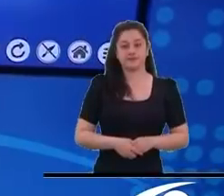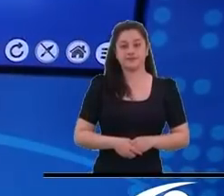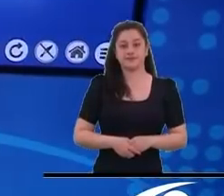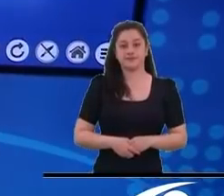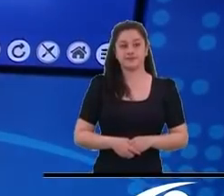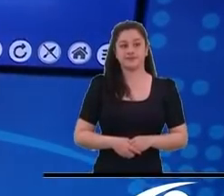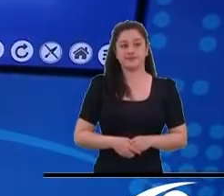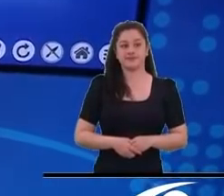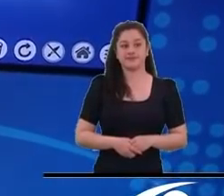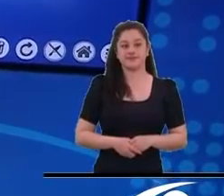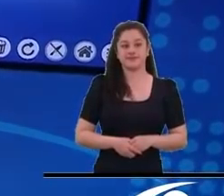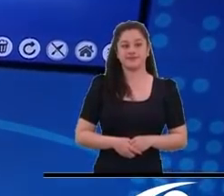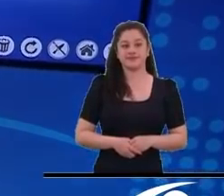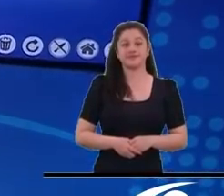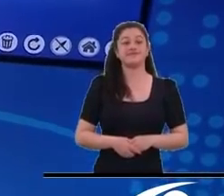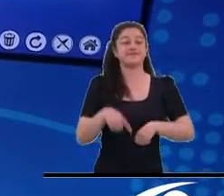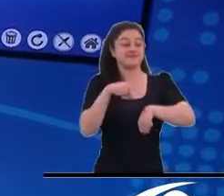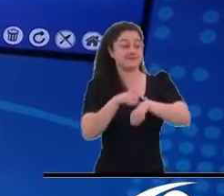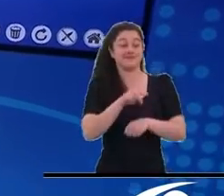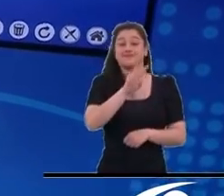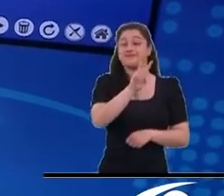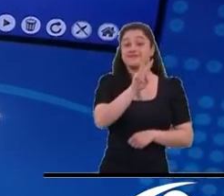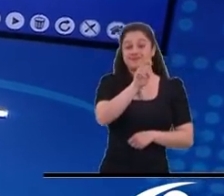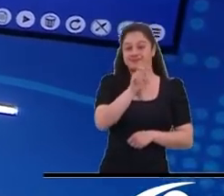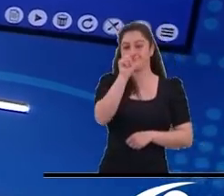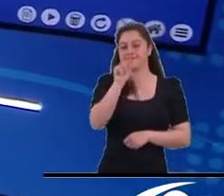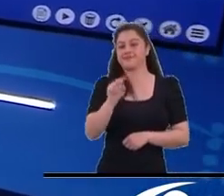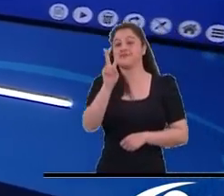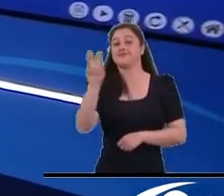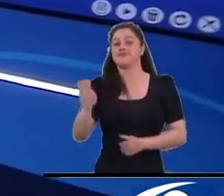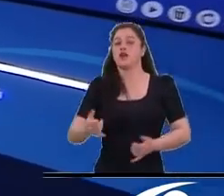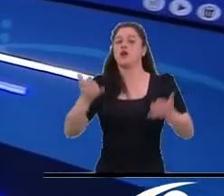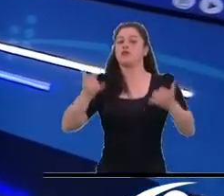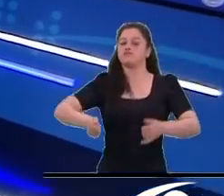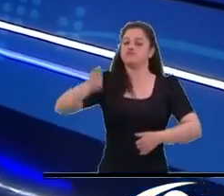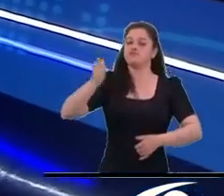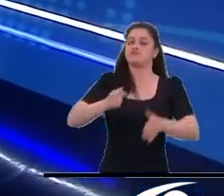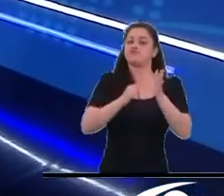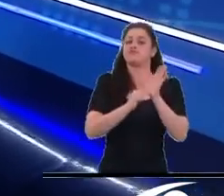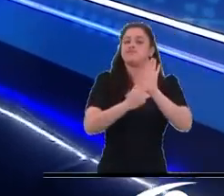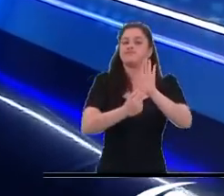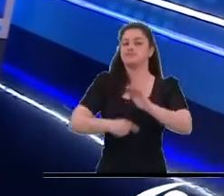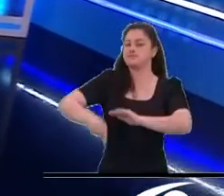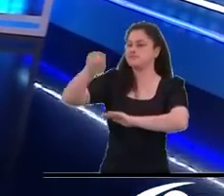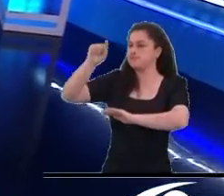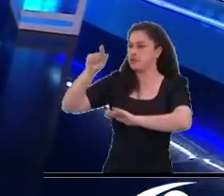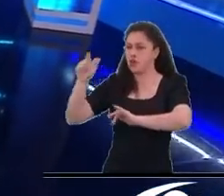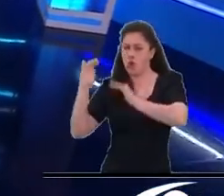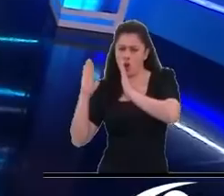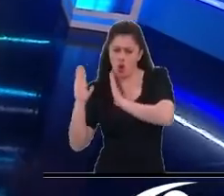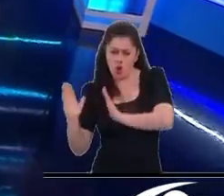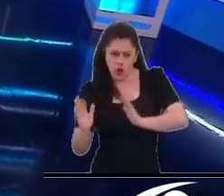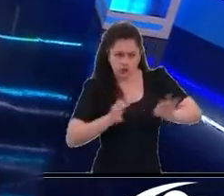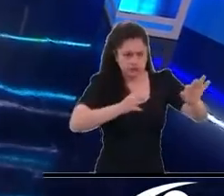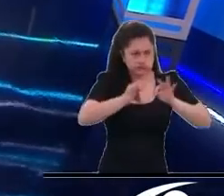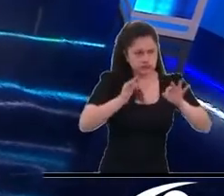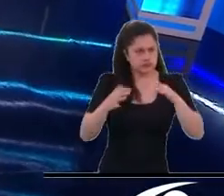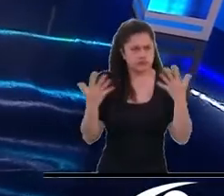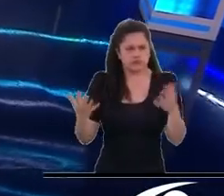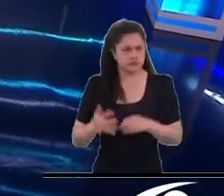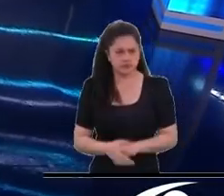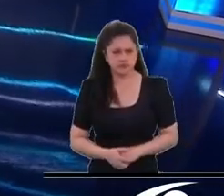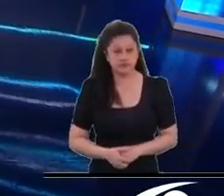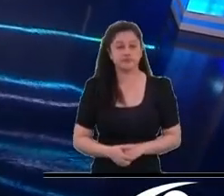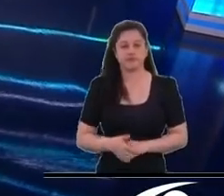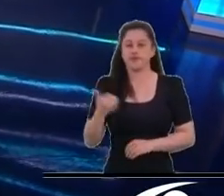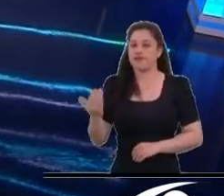7.27, por decreto. Finalmente, la alcaldesa de Bogotá, Claudia López, terminó expidiendo por decreto